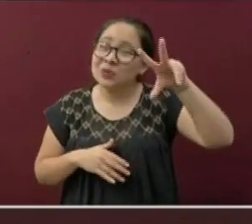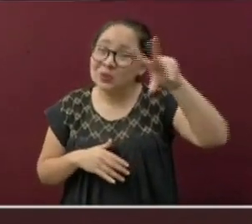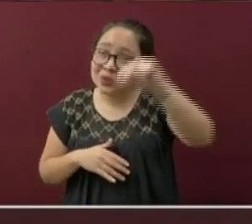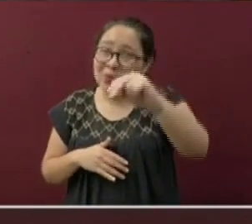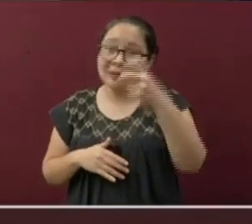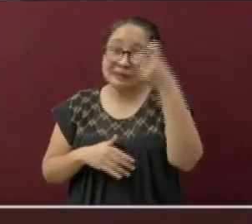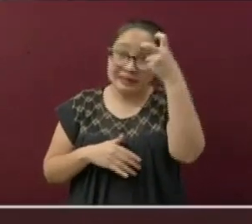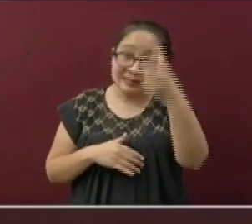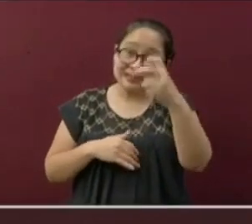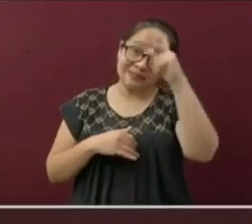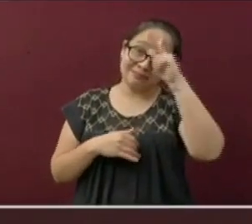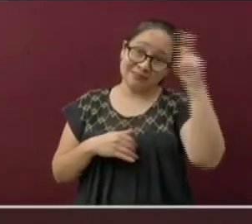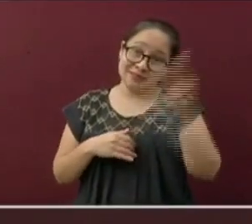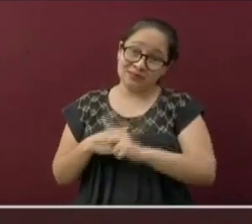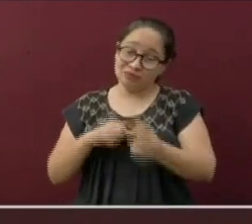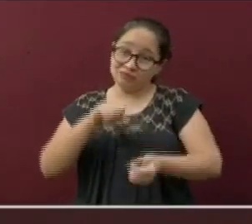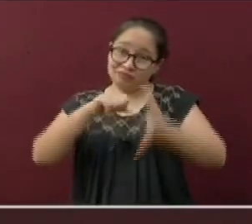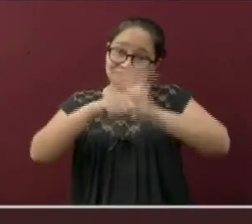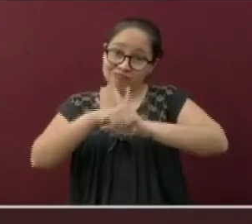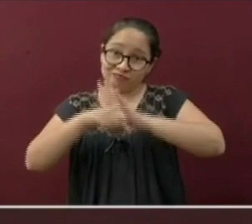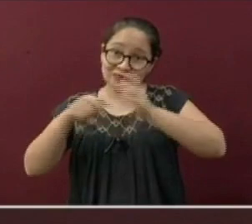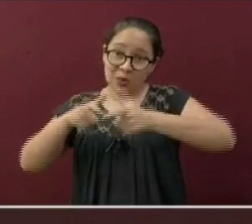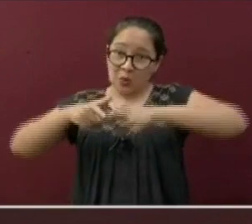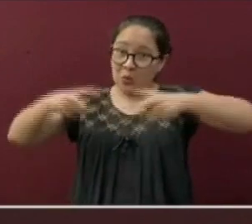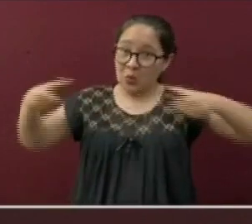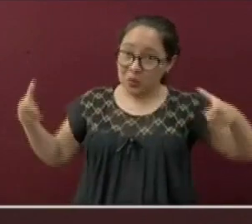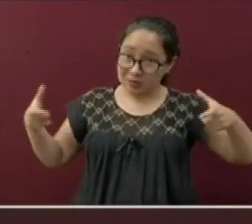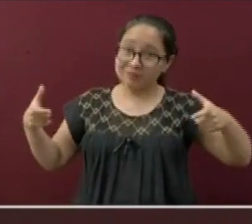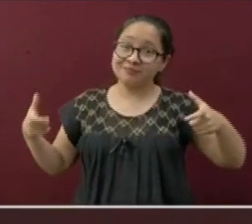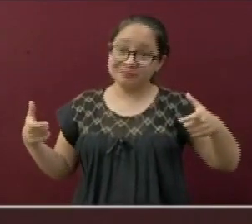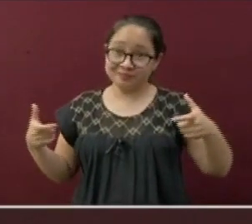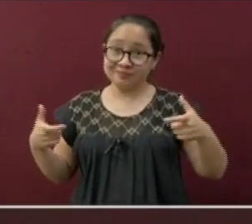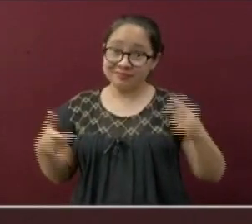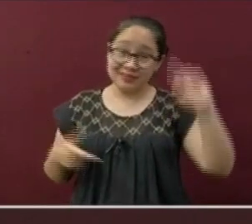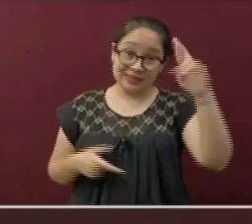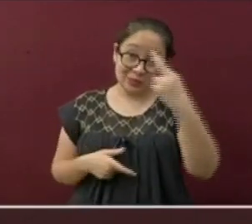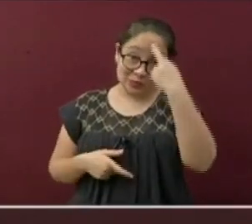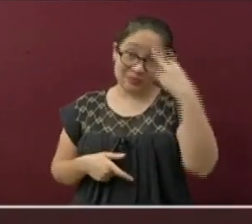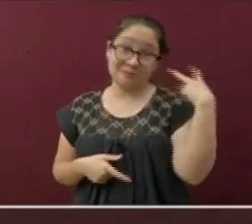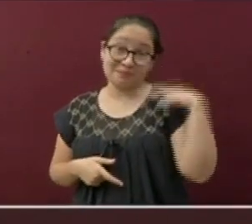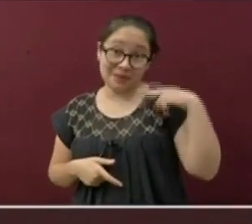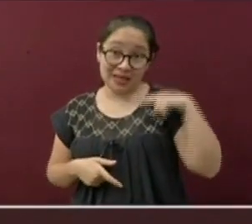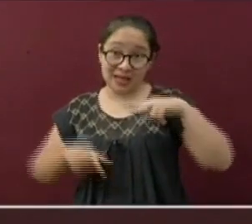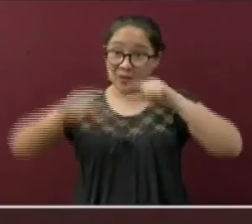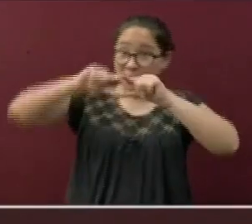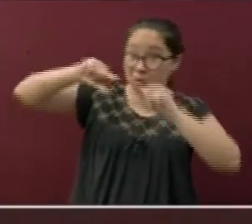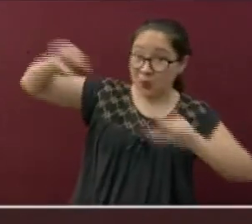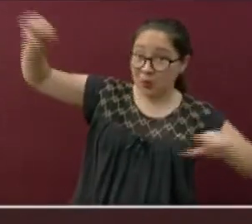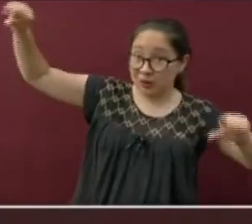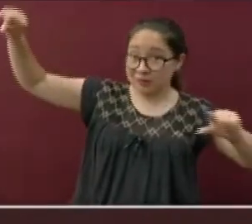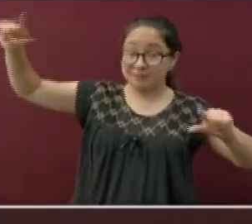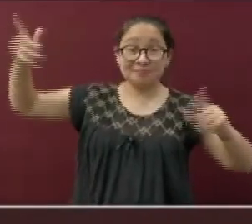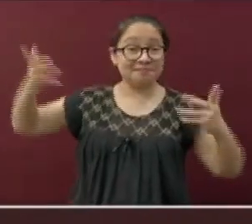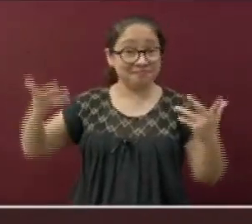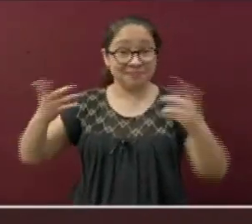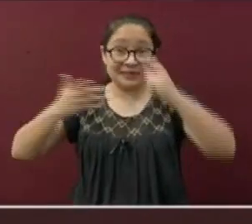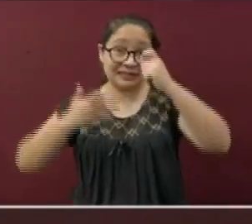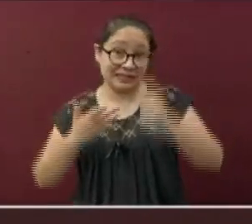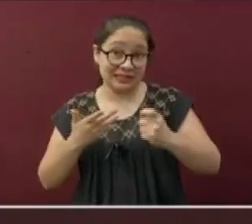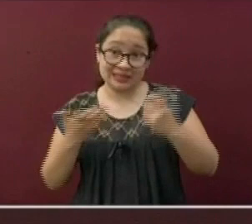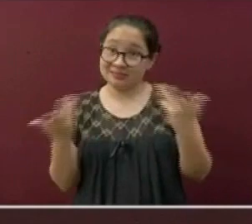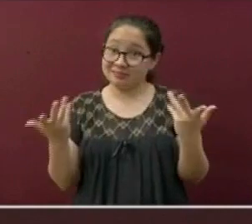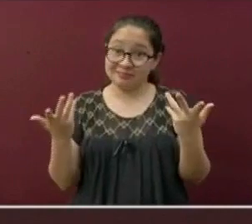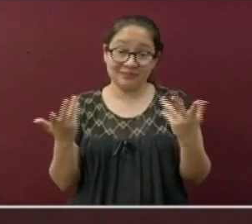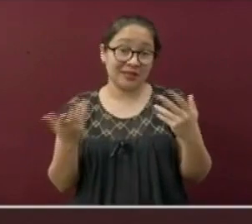virus, del coronavirus. Y nuestra entidad, recuerden, recuérdenlo muy bien. Está por ahora en